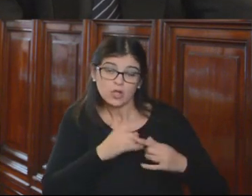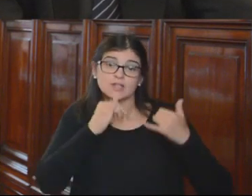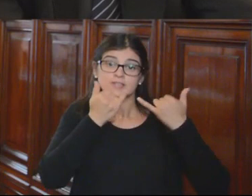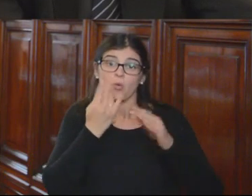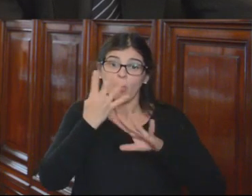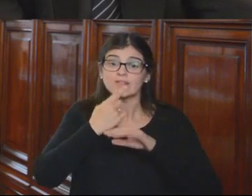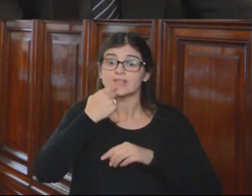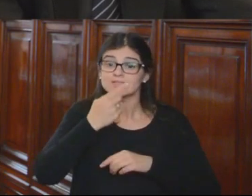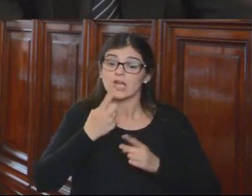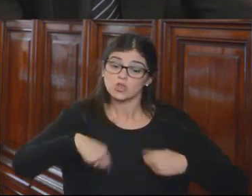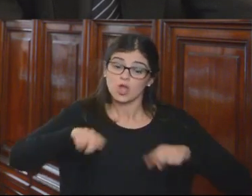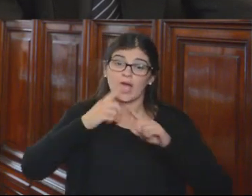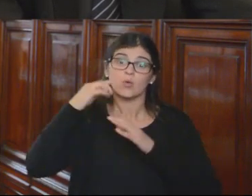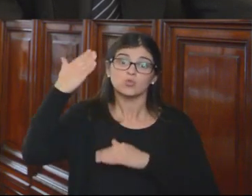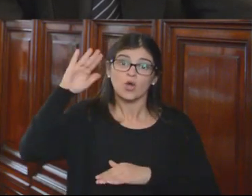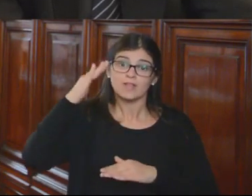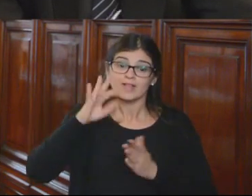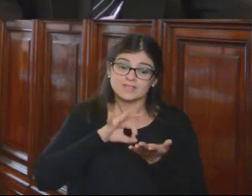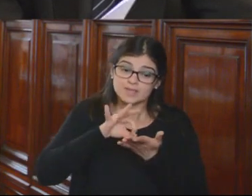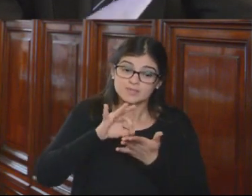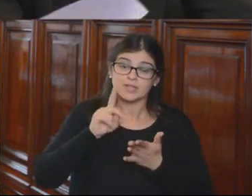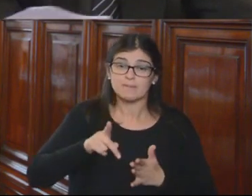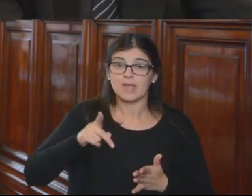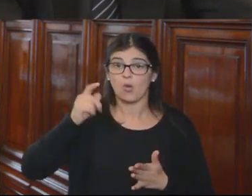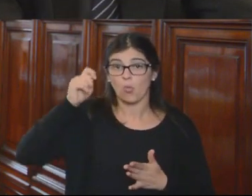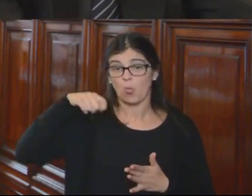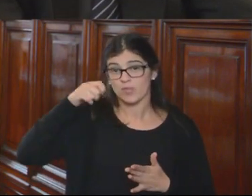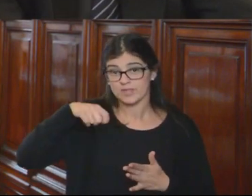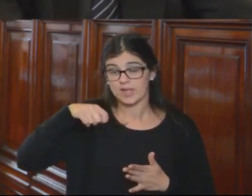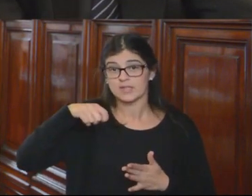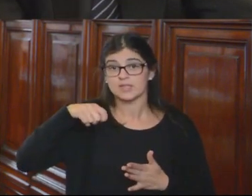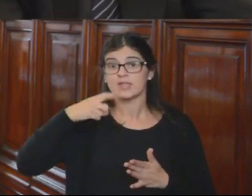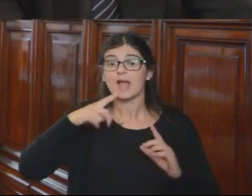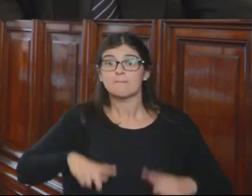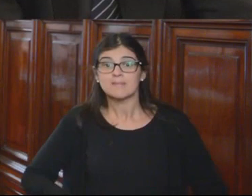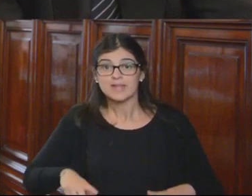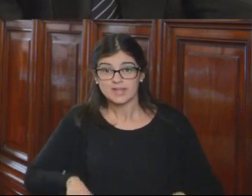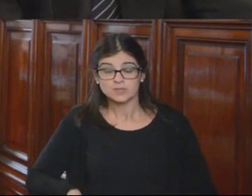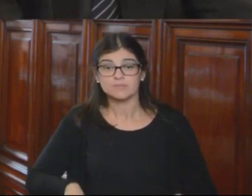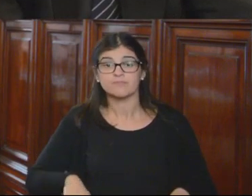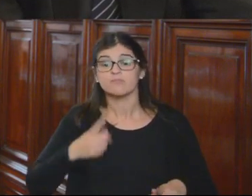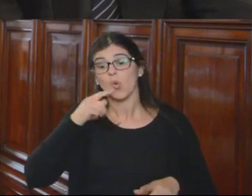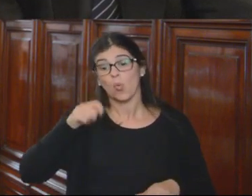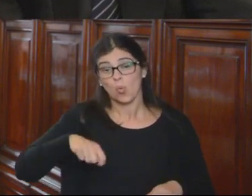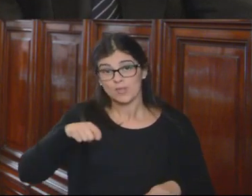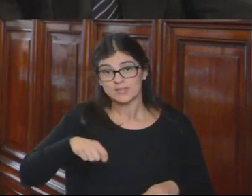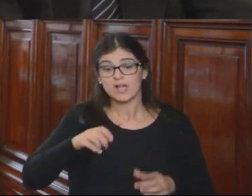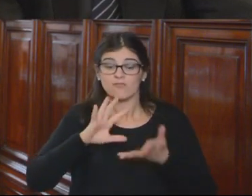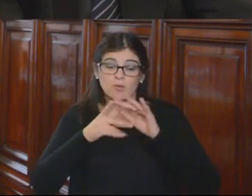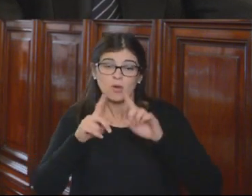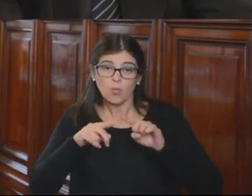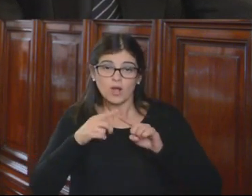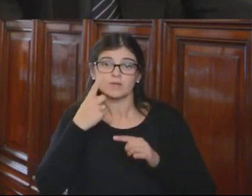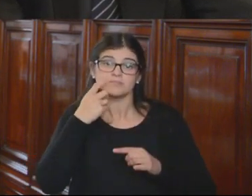establece que todas las autoridades judiciales y servidores judiciales de la Administración Judicial, así como las